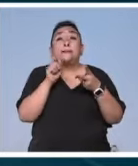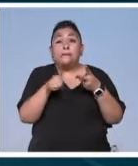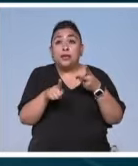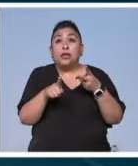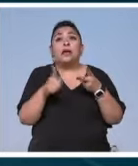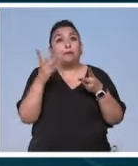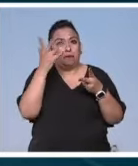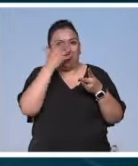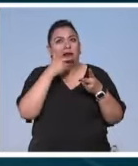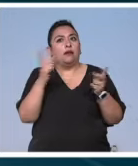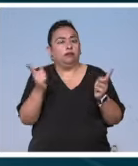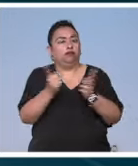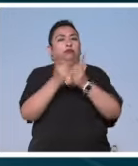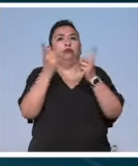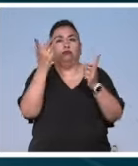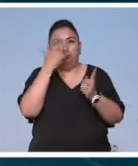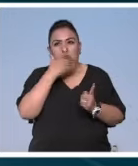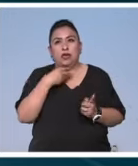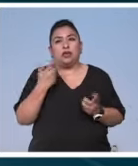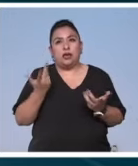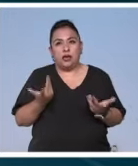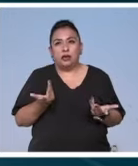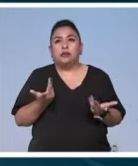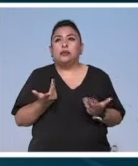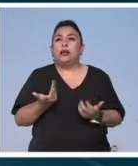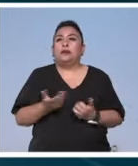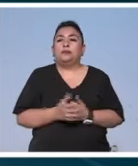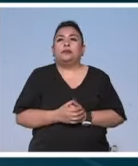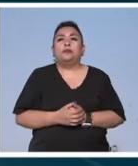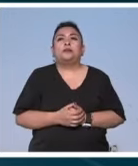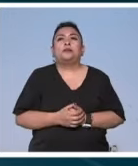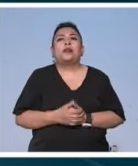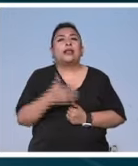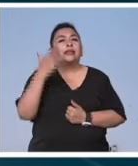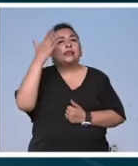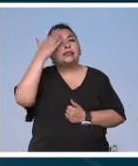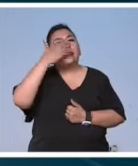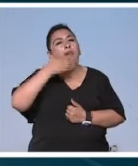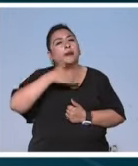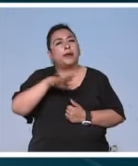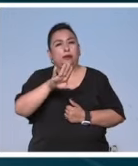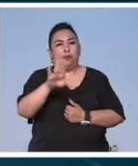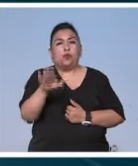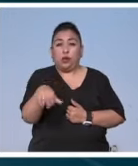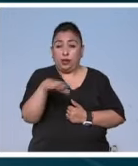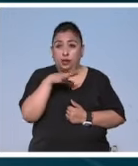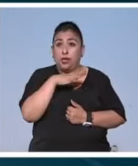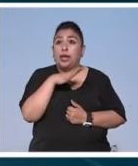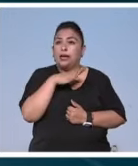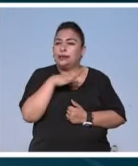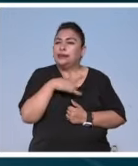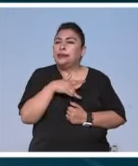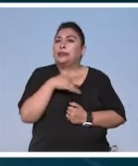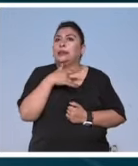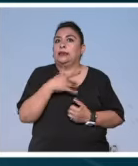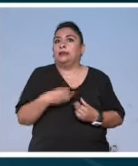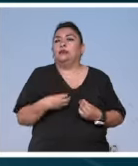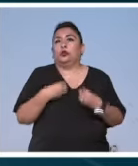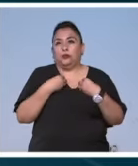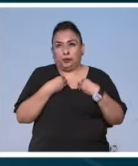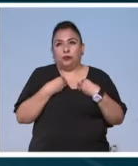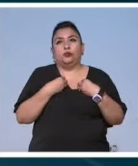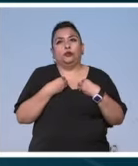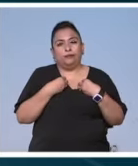con la belleza porque el estar el saber que la muerte existe nos hace sentir vivos